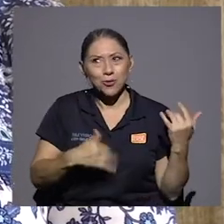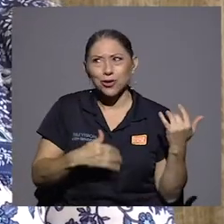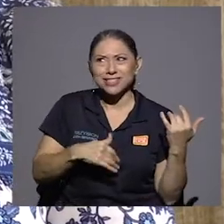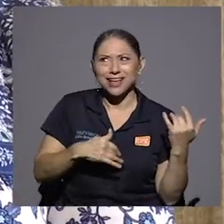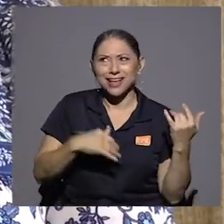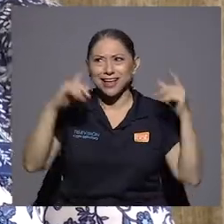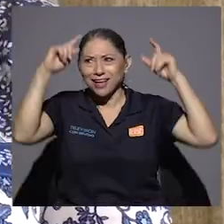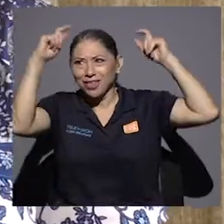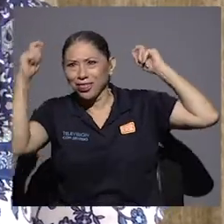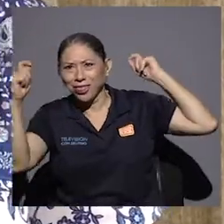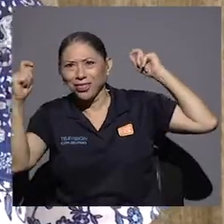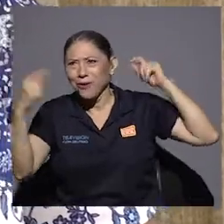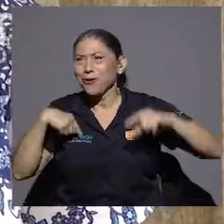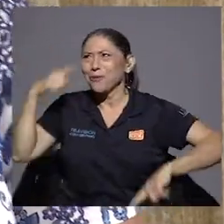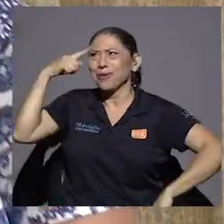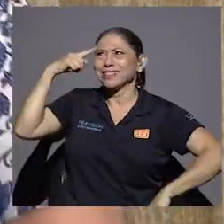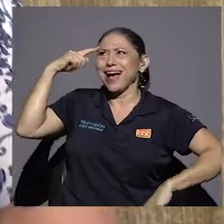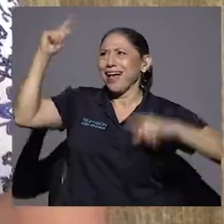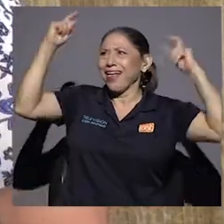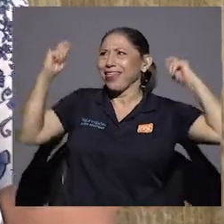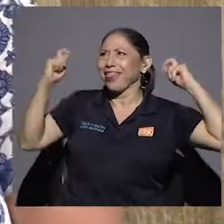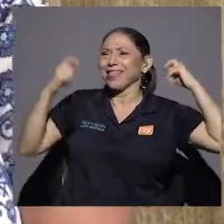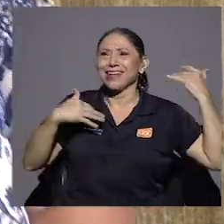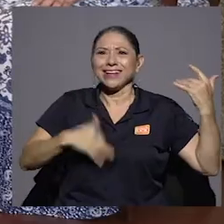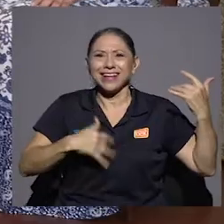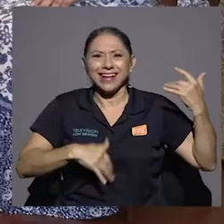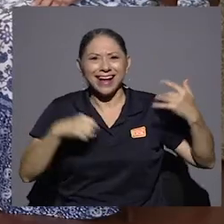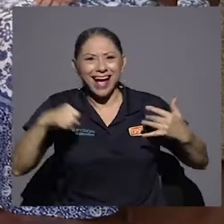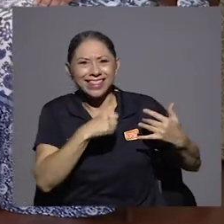Pero no, nada que ver de los mariachis cantando.